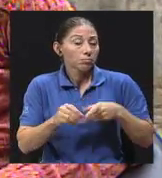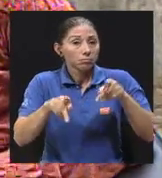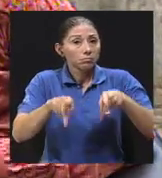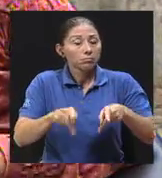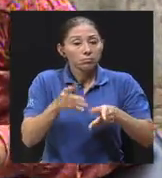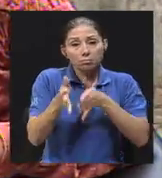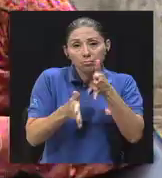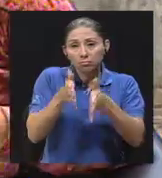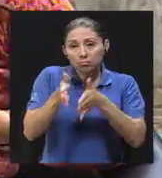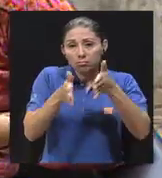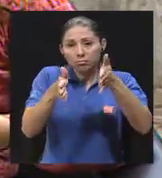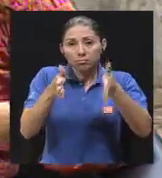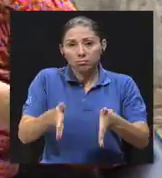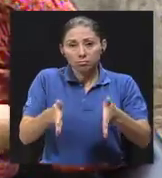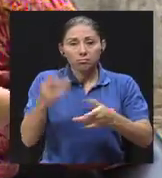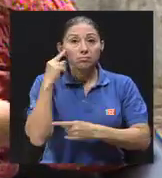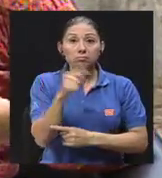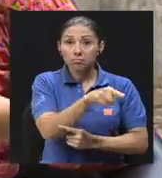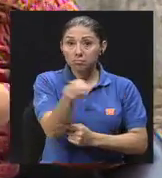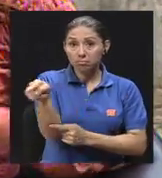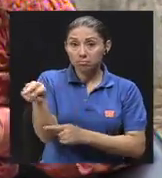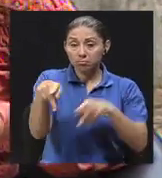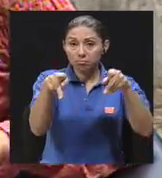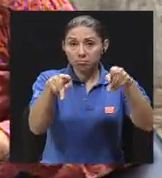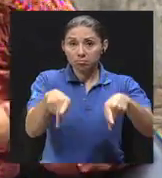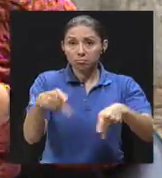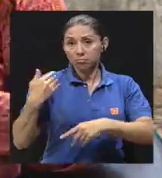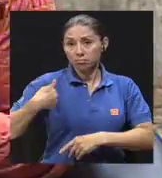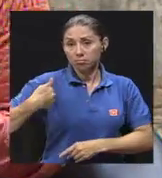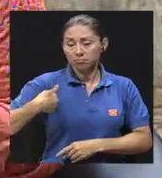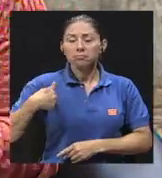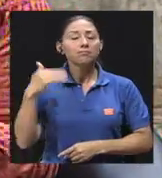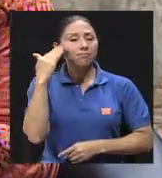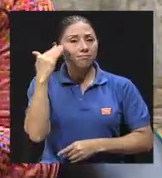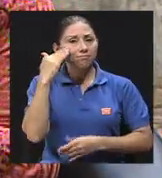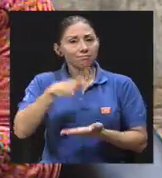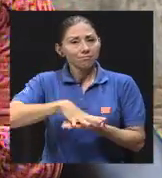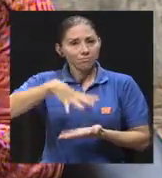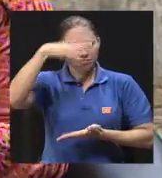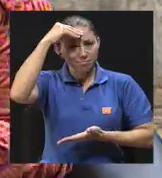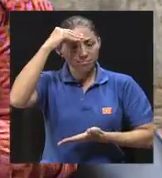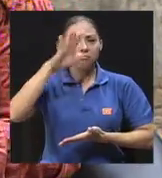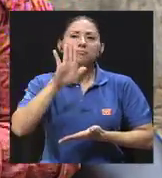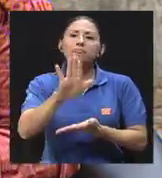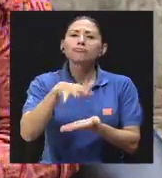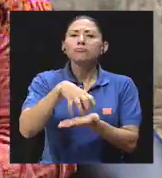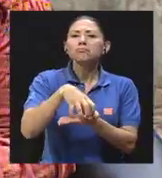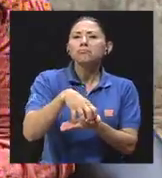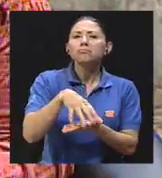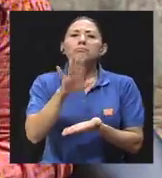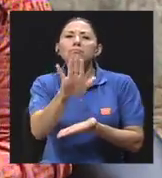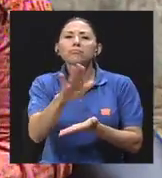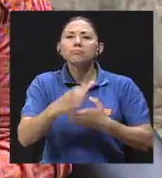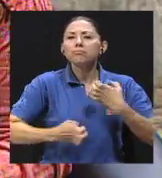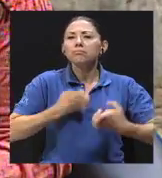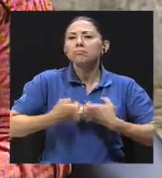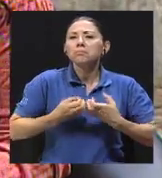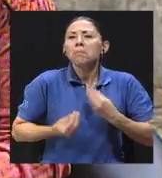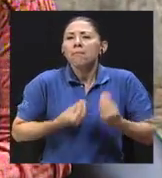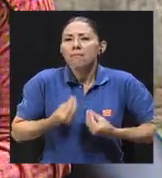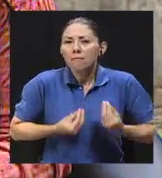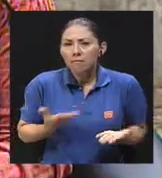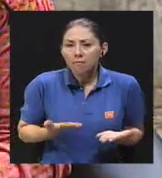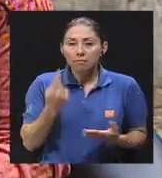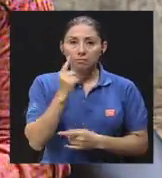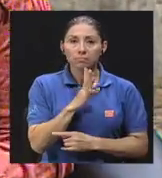también en ese sentido para que puedan tener este espacio y puedan aprender un poco más a cómo manejar sus dudas, sus emociones. Y